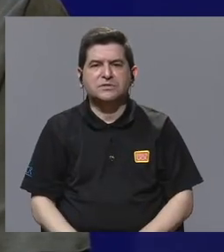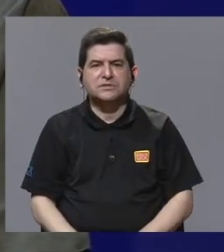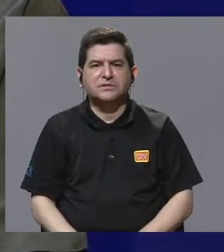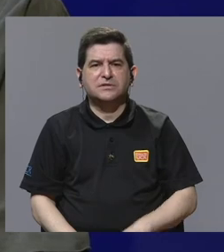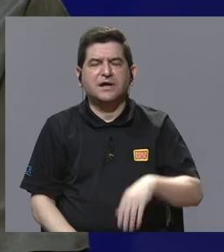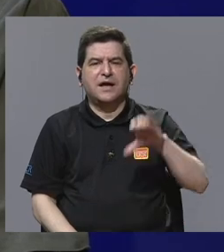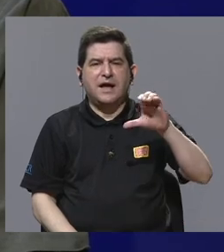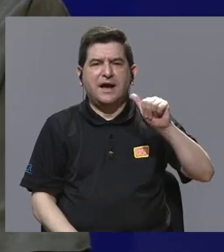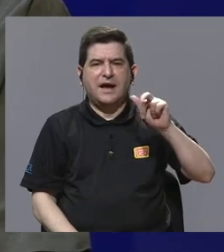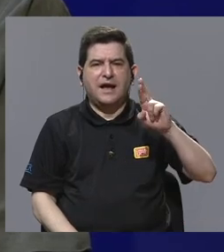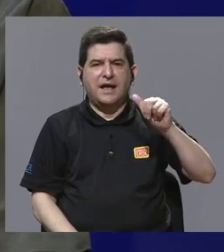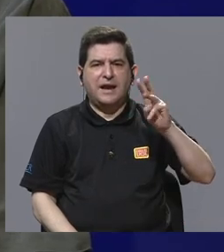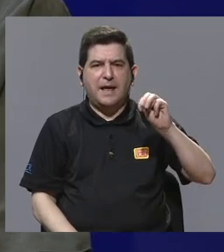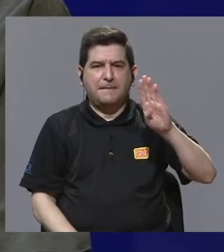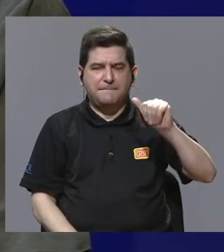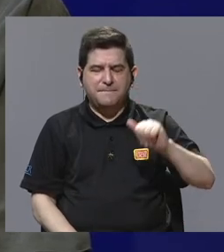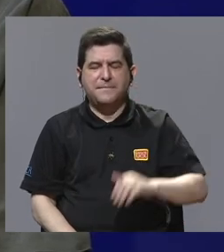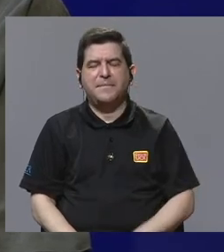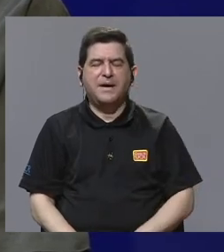Caramba,